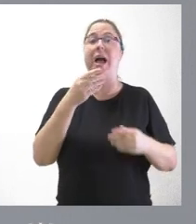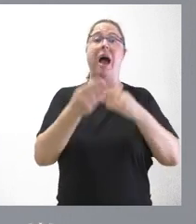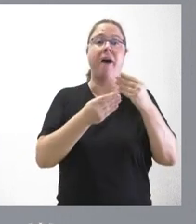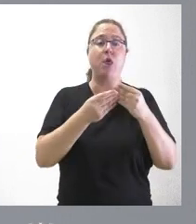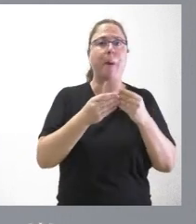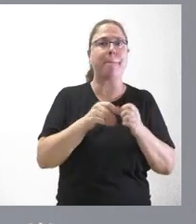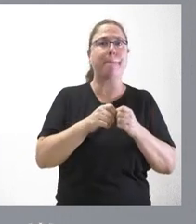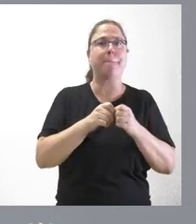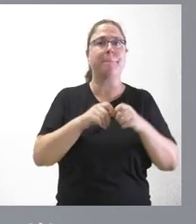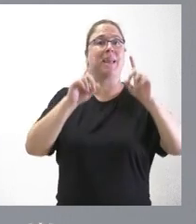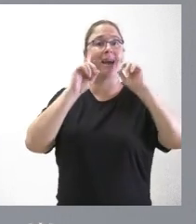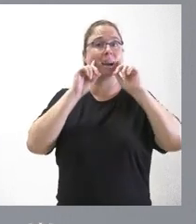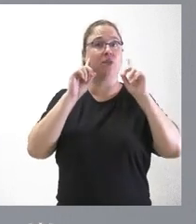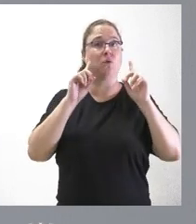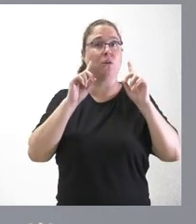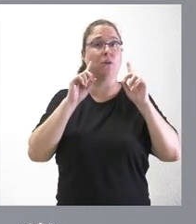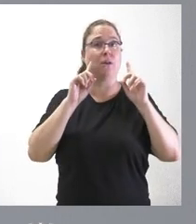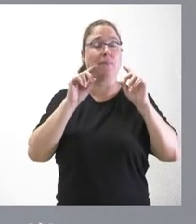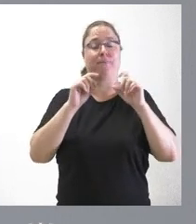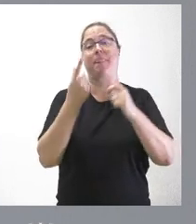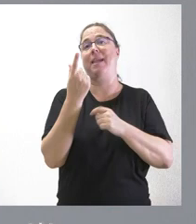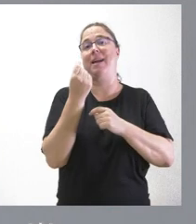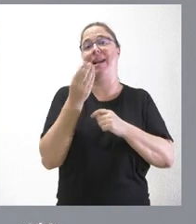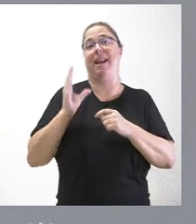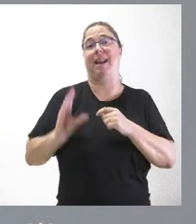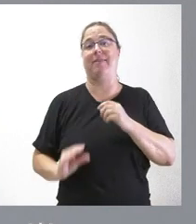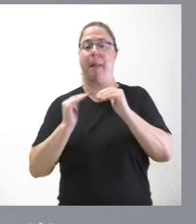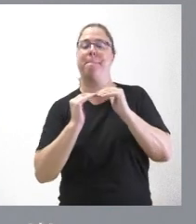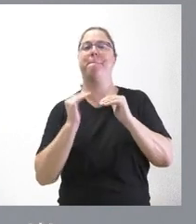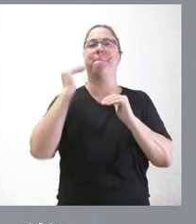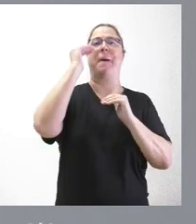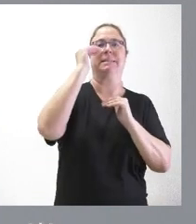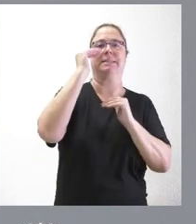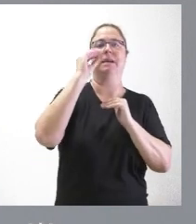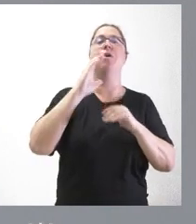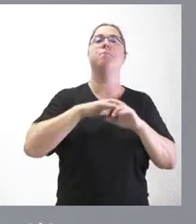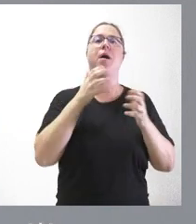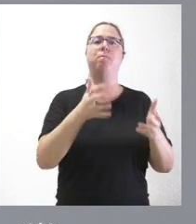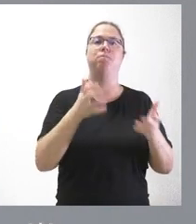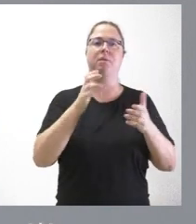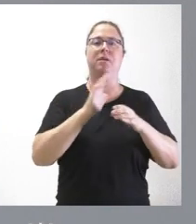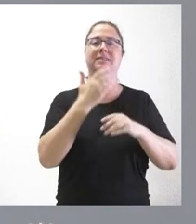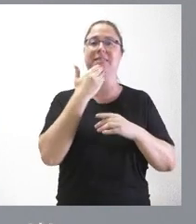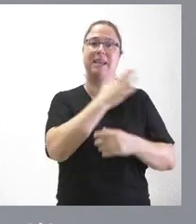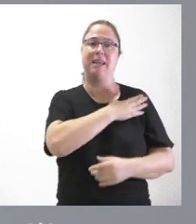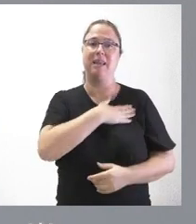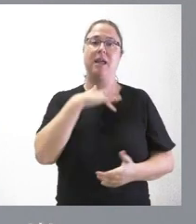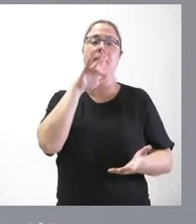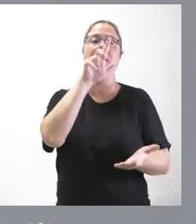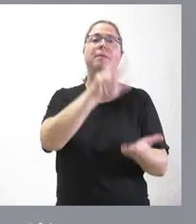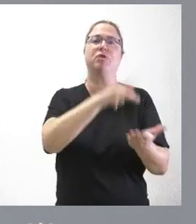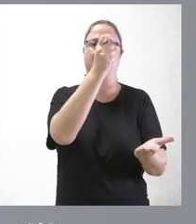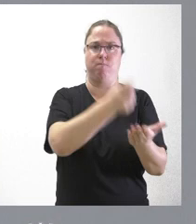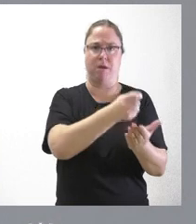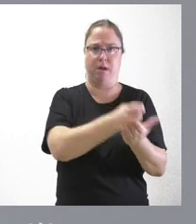el rango de la renta de las personas que se pueden beneficiar de las ayudas para el pago de las hipotecas.